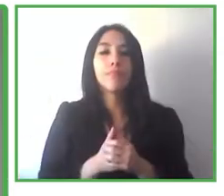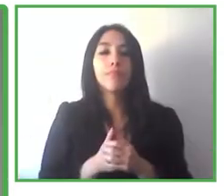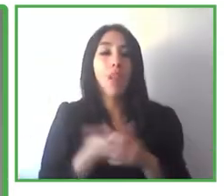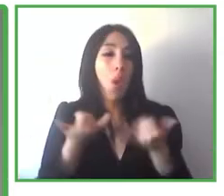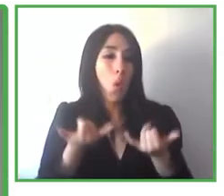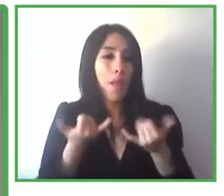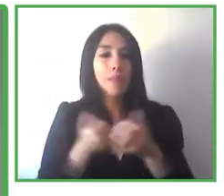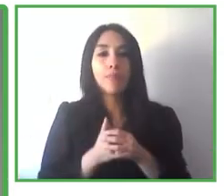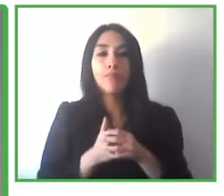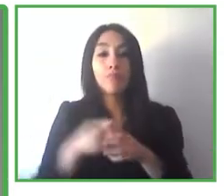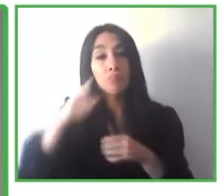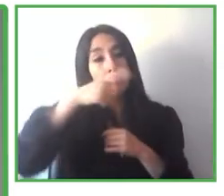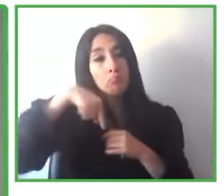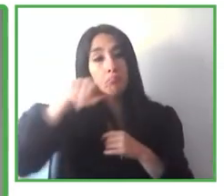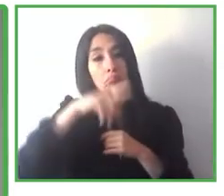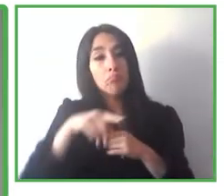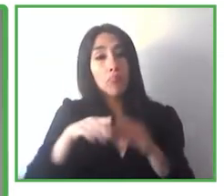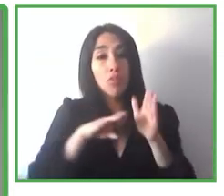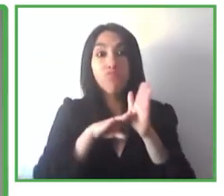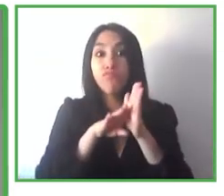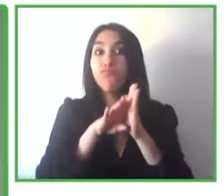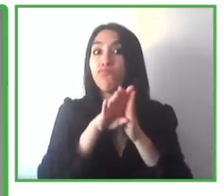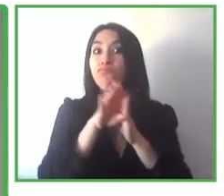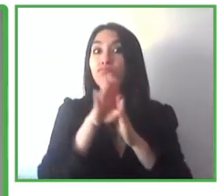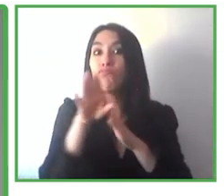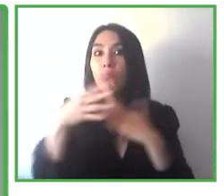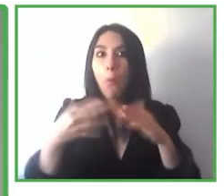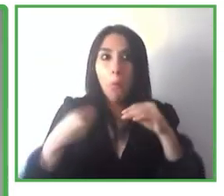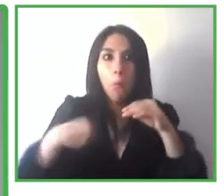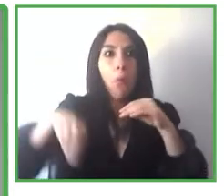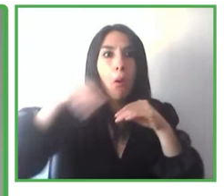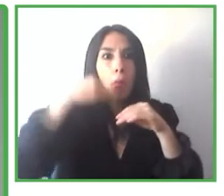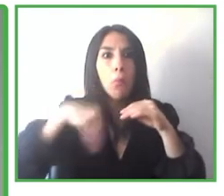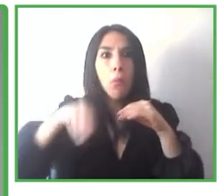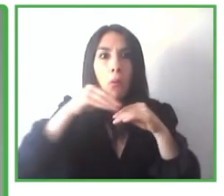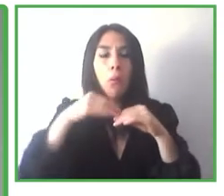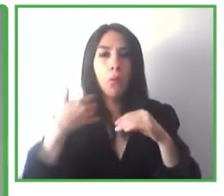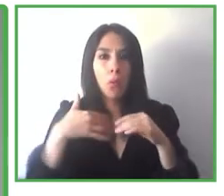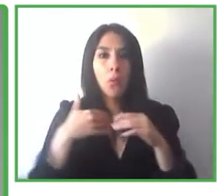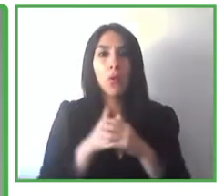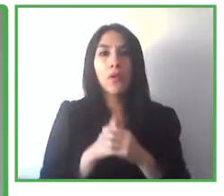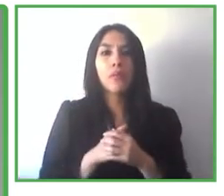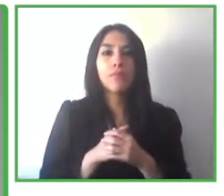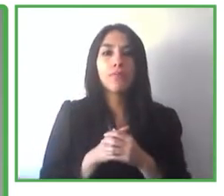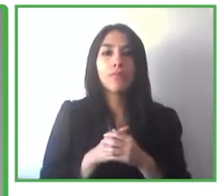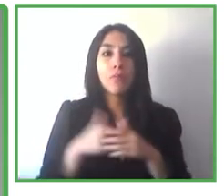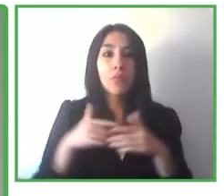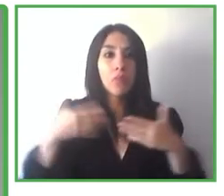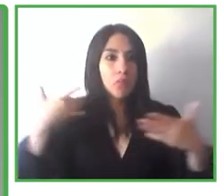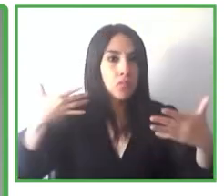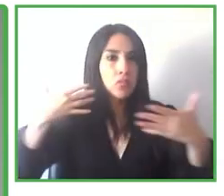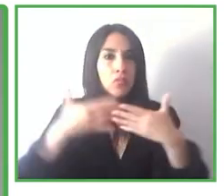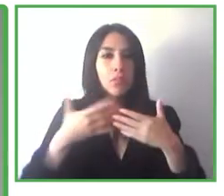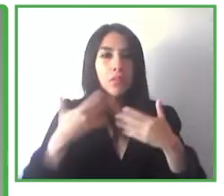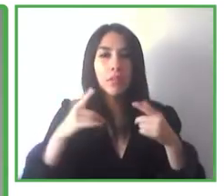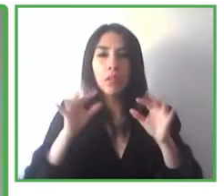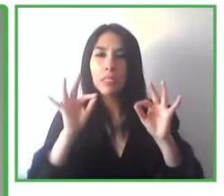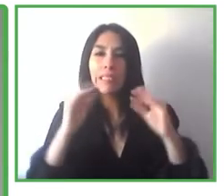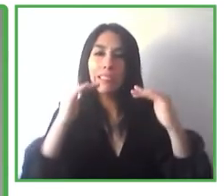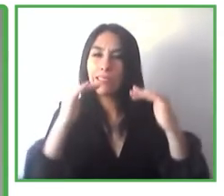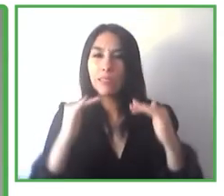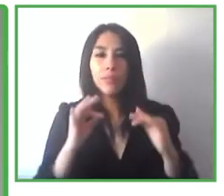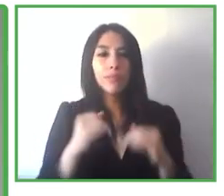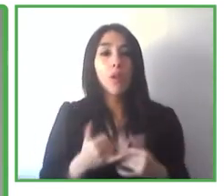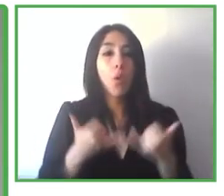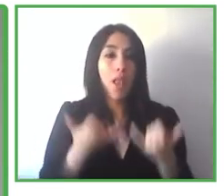por la cuestión de envejecimiento poblacional, y asociado a envejecimiento poblacional, está la cuestión de ir adquiriendo discapacidades, es